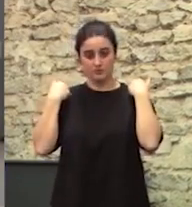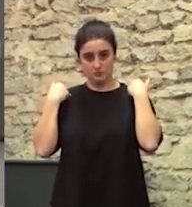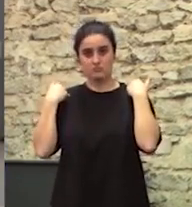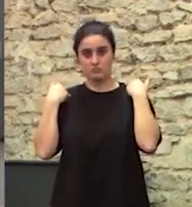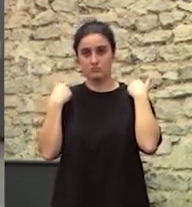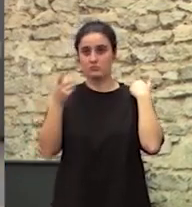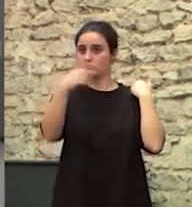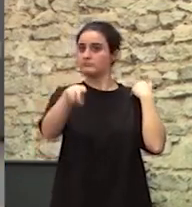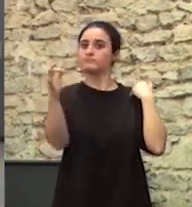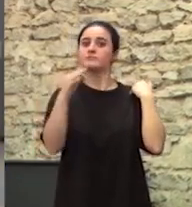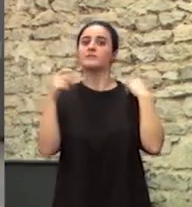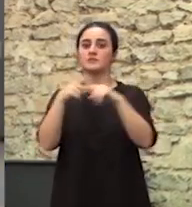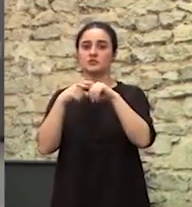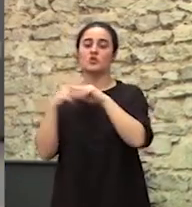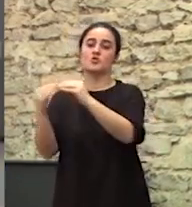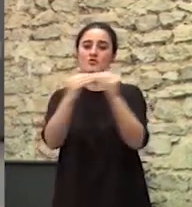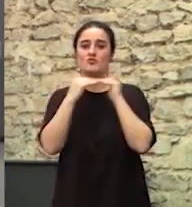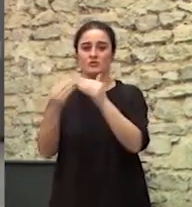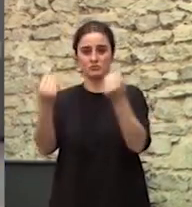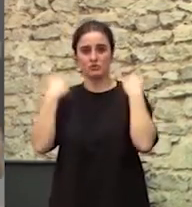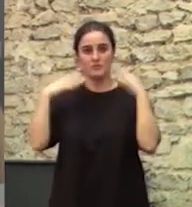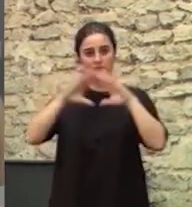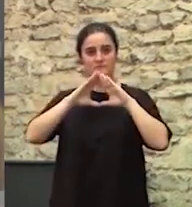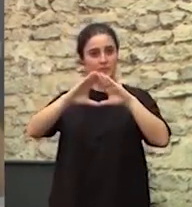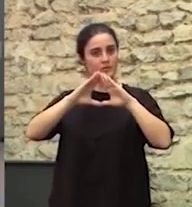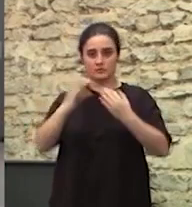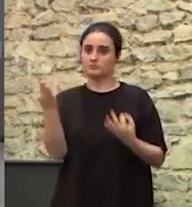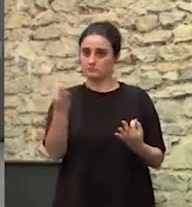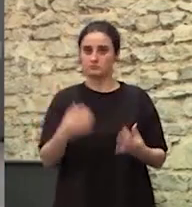Necesitamos que seáis corresponsables Corresponsables feministas